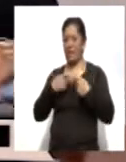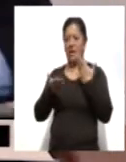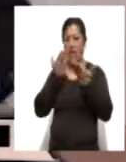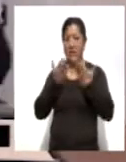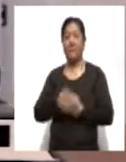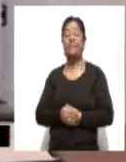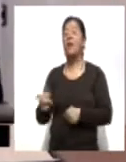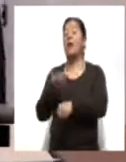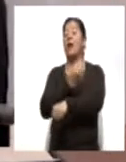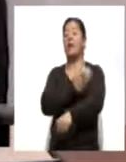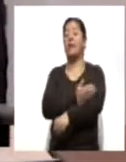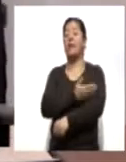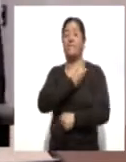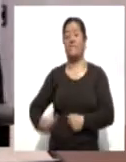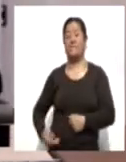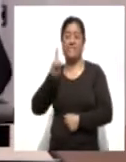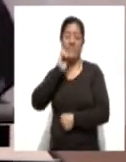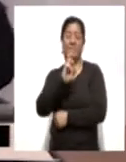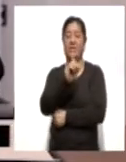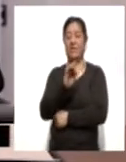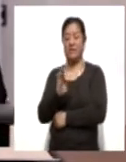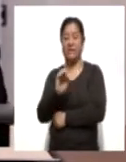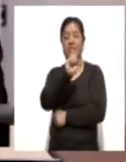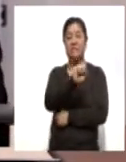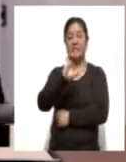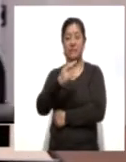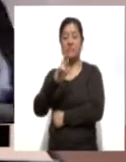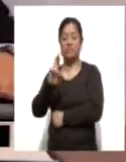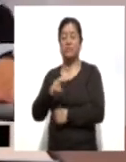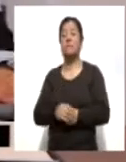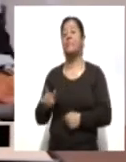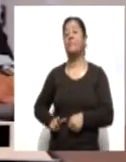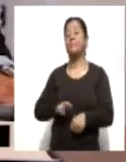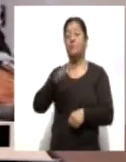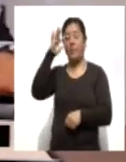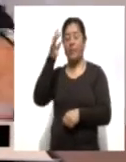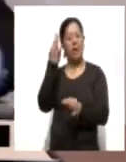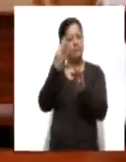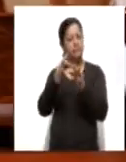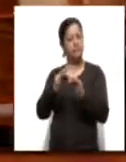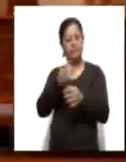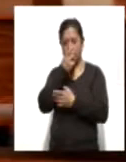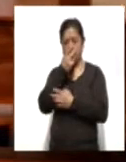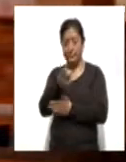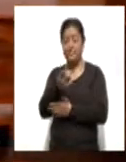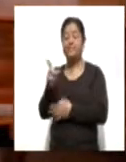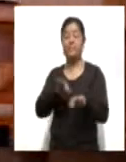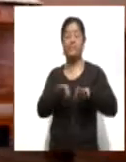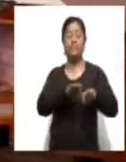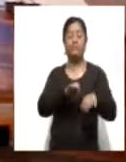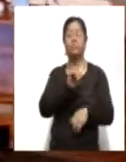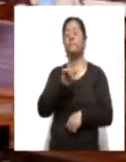presidenta honorífica del sistema estatal DIF, Sandra Chávez Ruelas, el gobernador Mena apuntó que el trabajo coordinado entre la administración